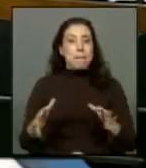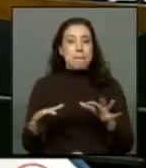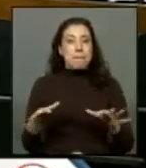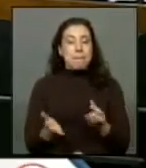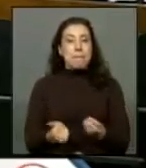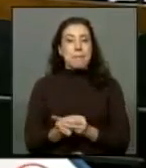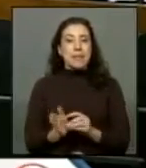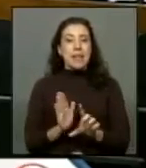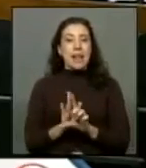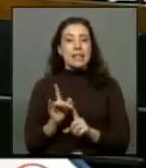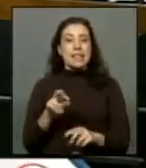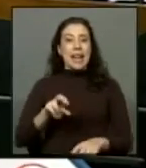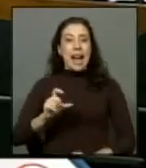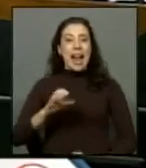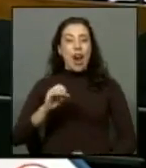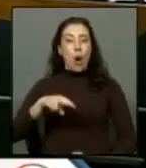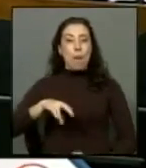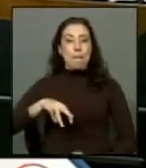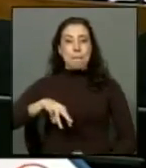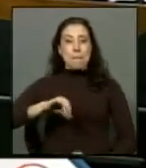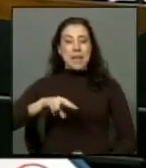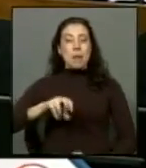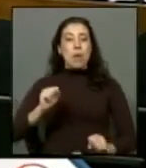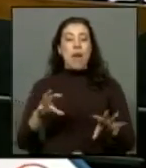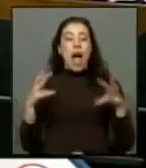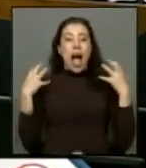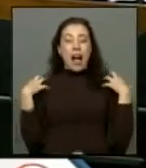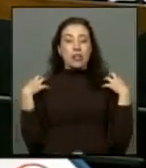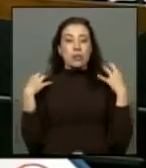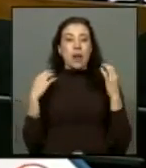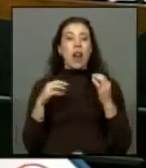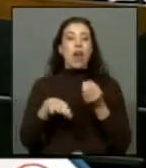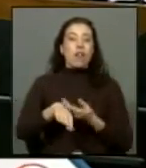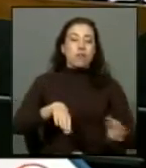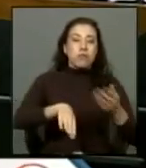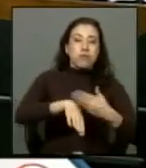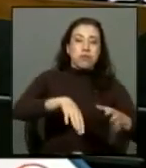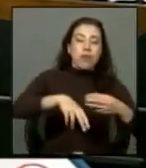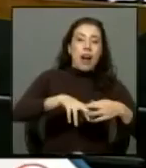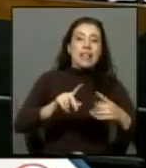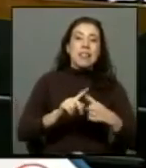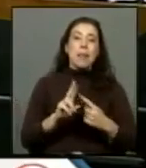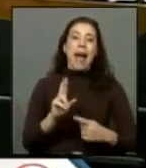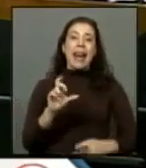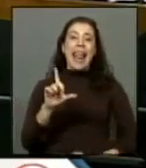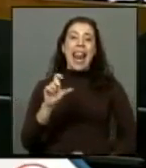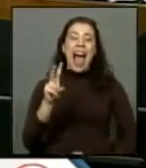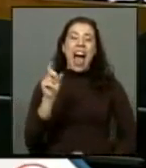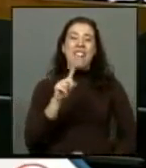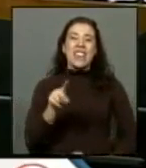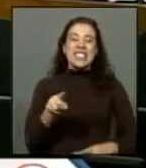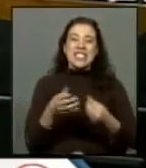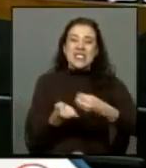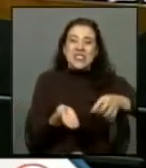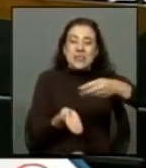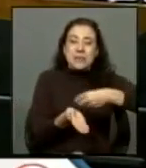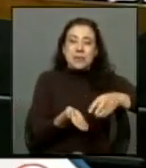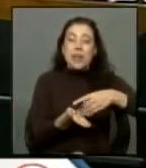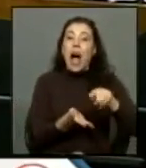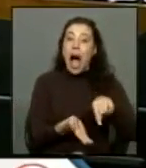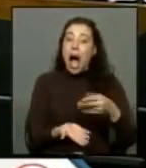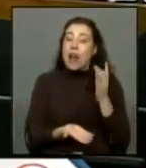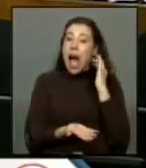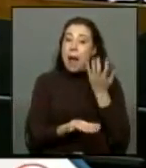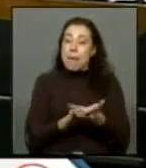marco legal de CERNAGEOMIN para que pueda hacerse cargo de los depósitos de relaves abandonados actualmente existe una ley de planes